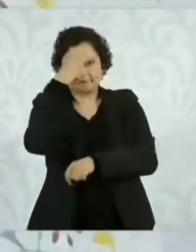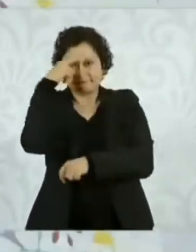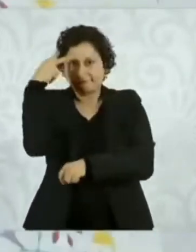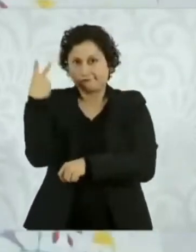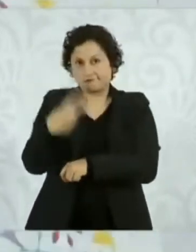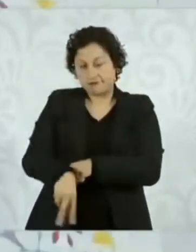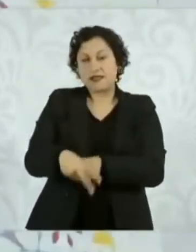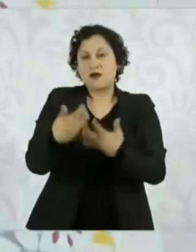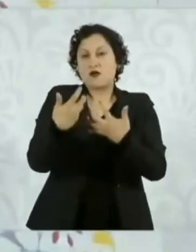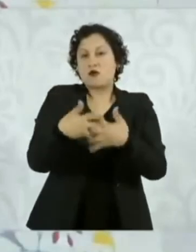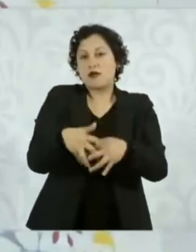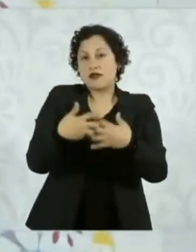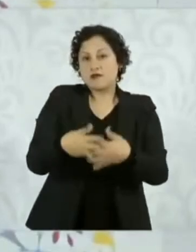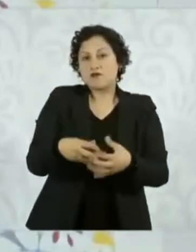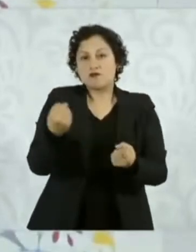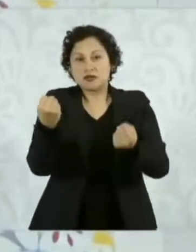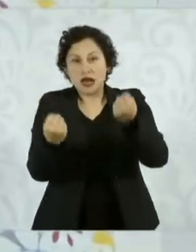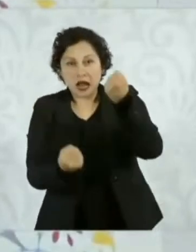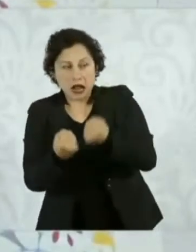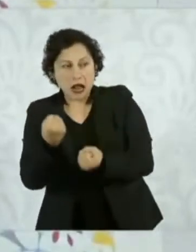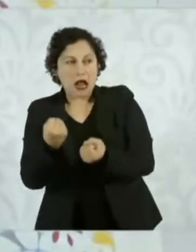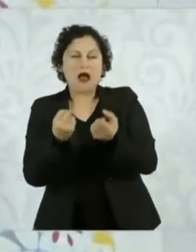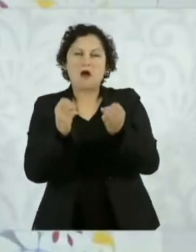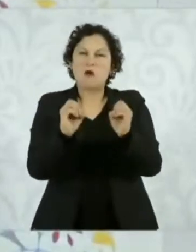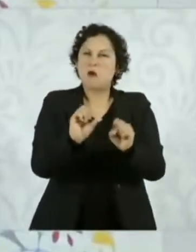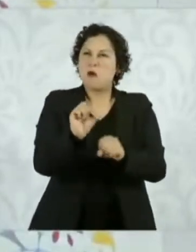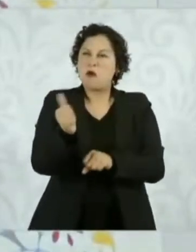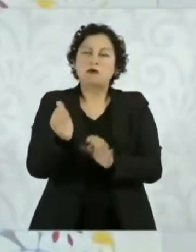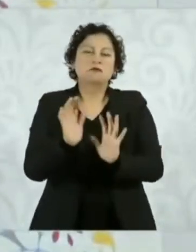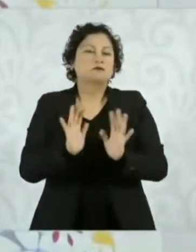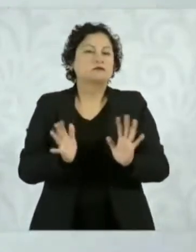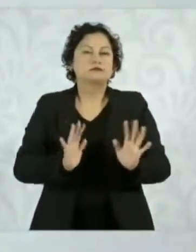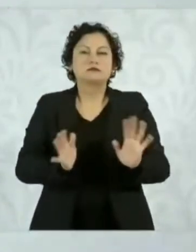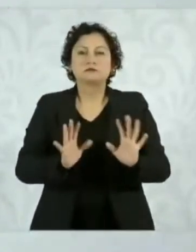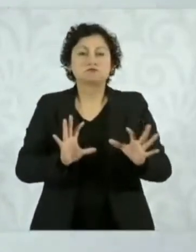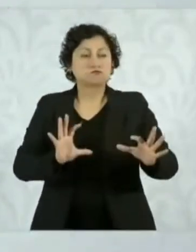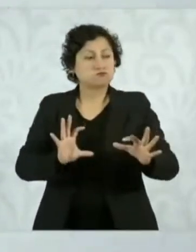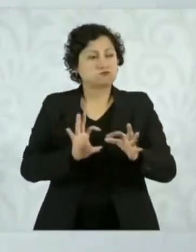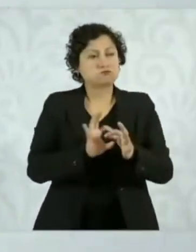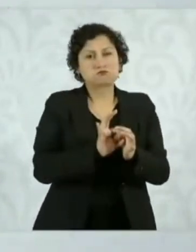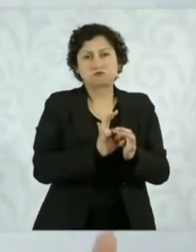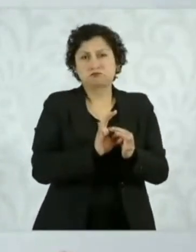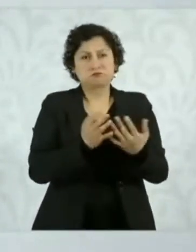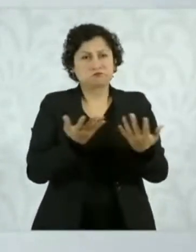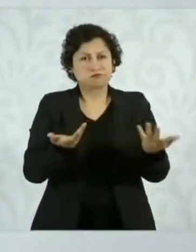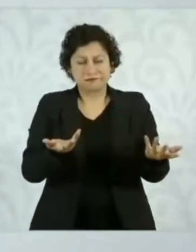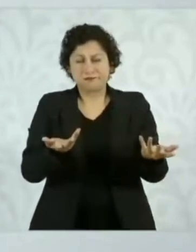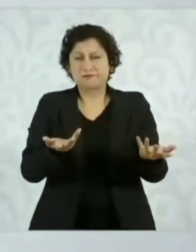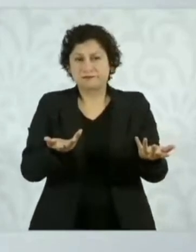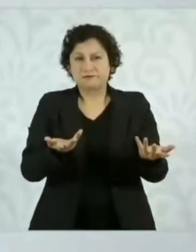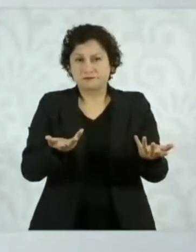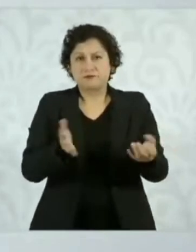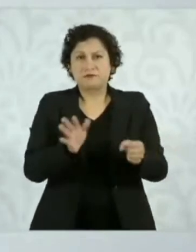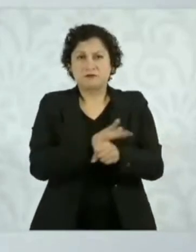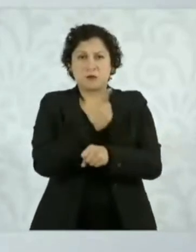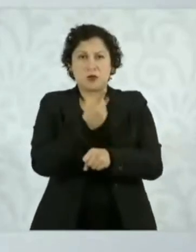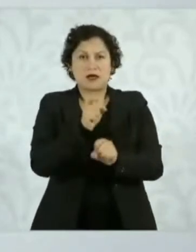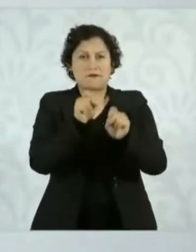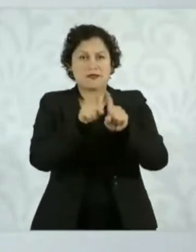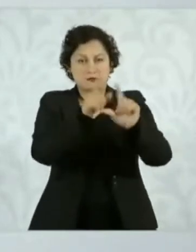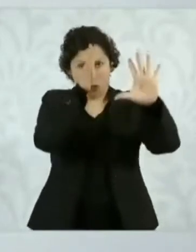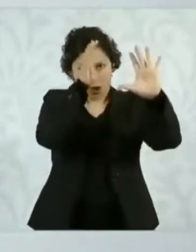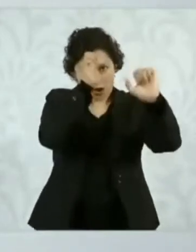ni en la industria automotriz. Entonces, nos complementamos en el marco del tratado.